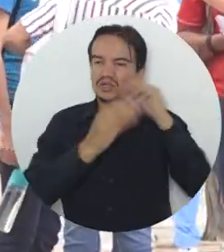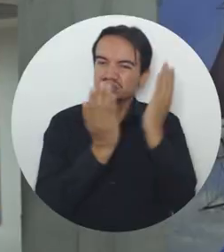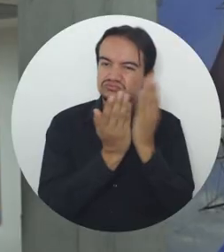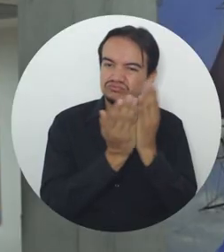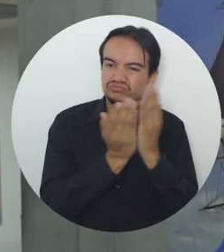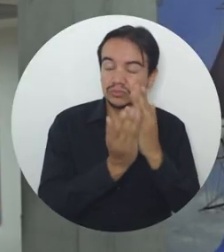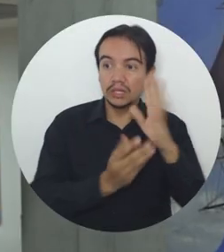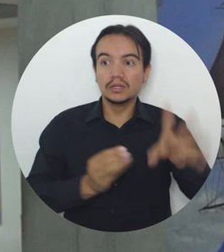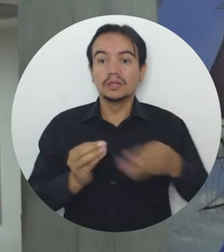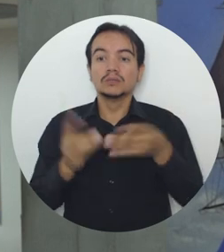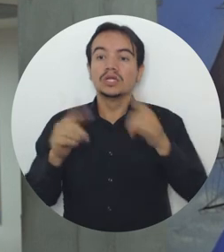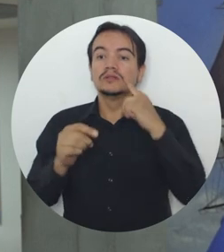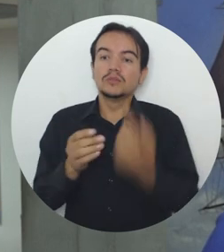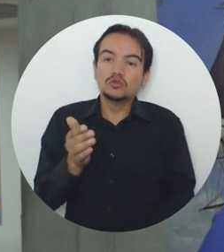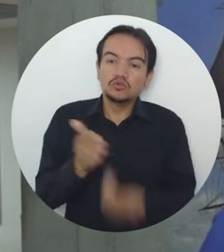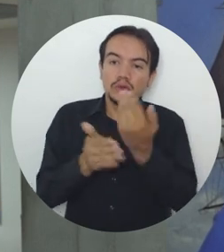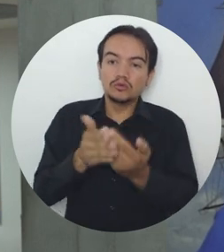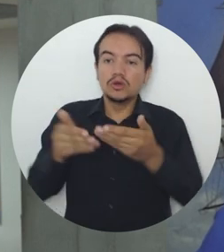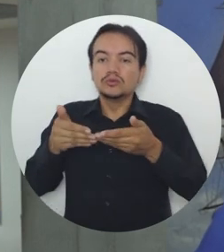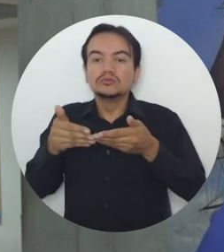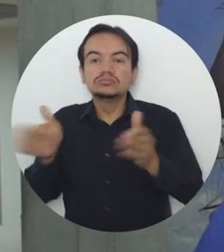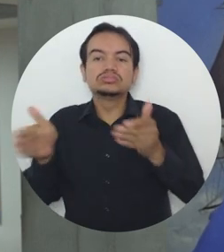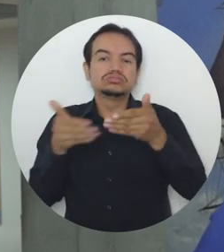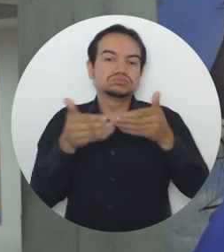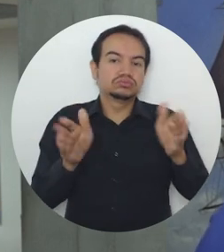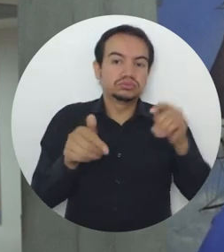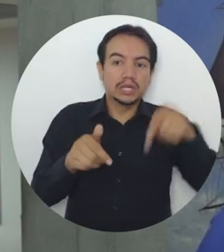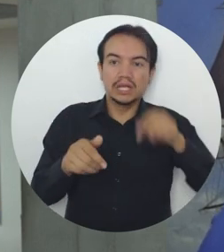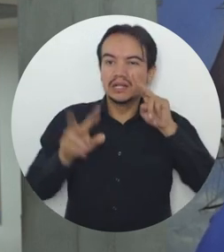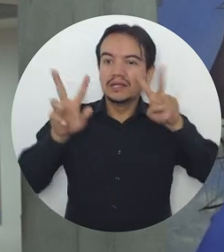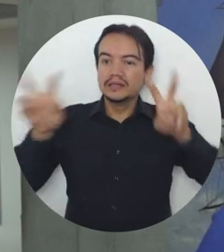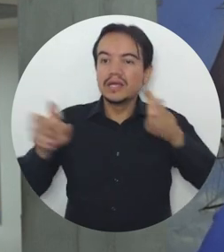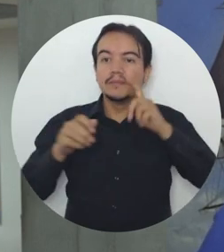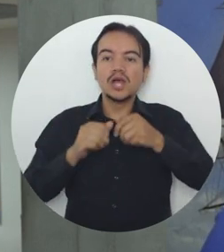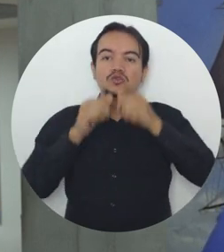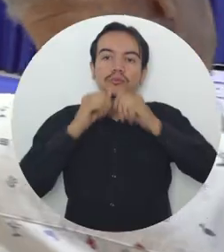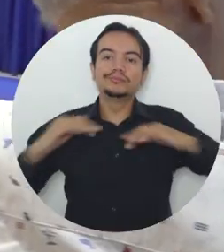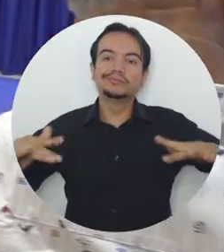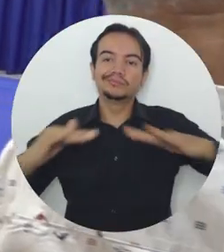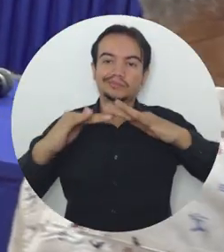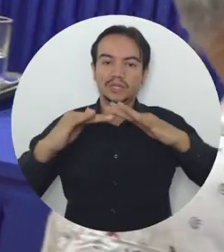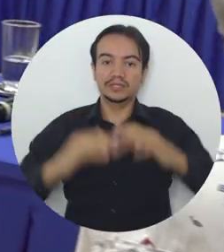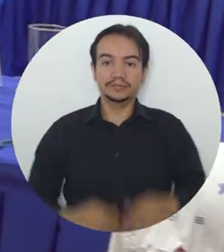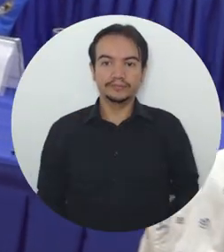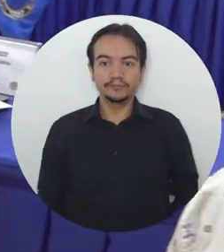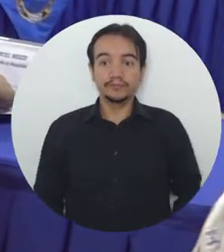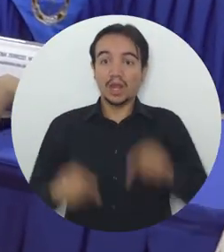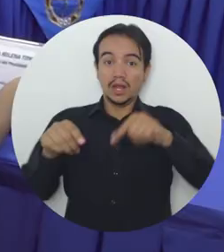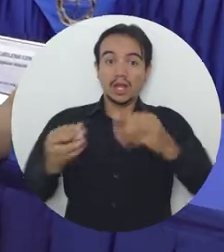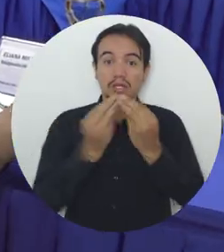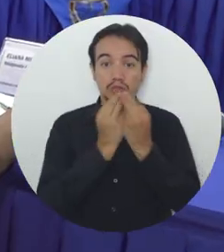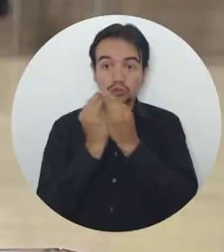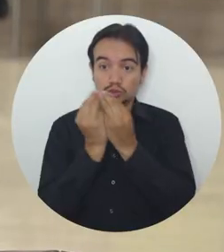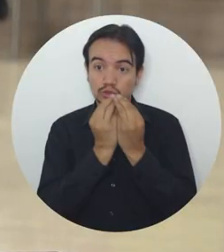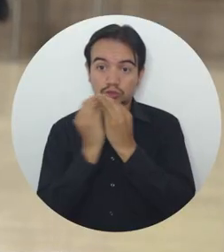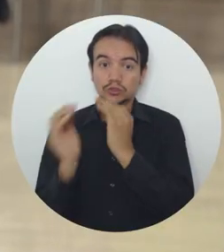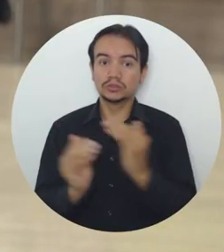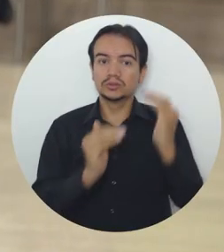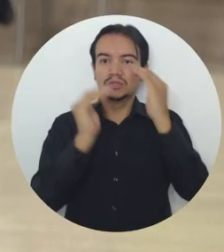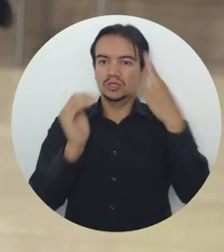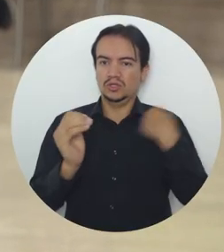de programas académicos para formar talento en ciencias del mar. Dentro de esta sesión al Consejo Superior